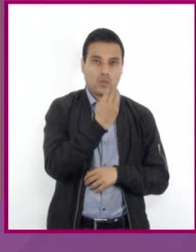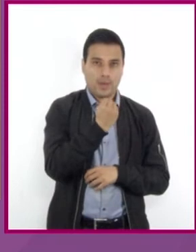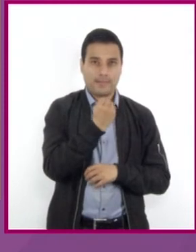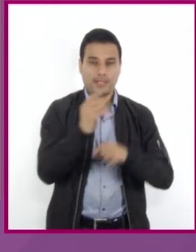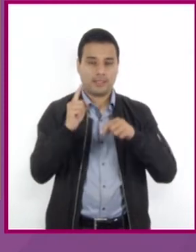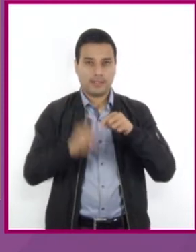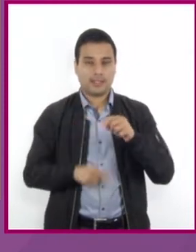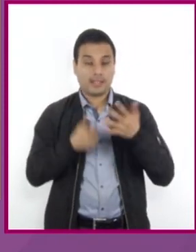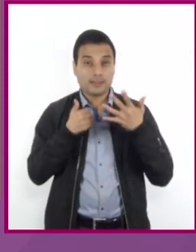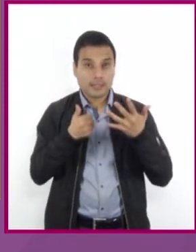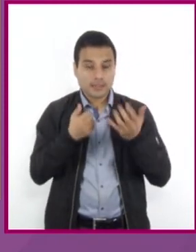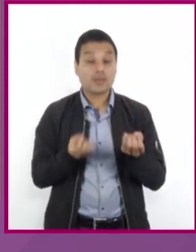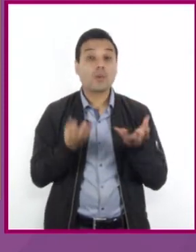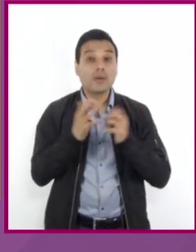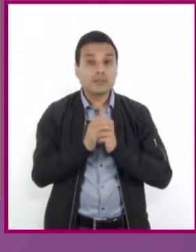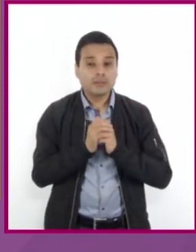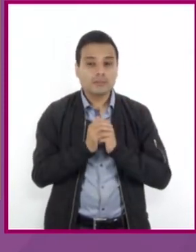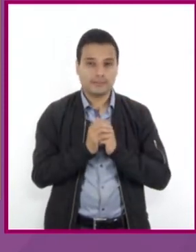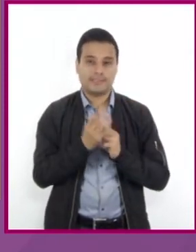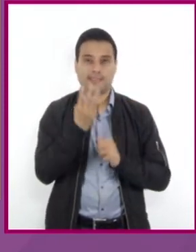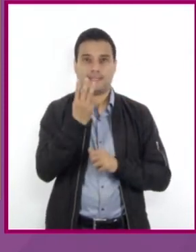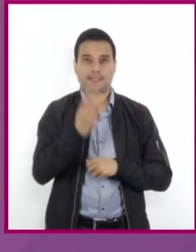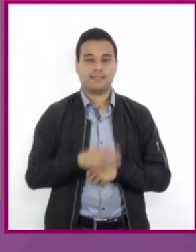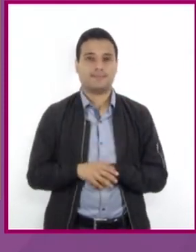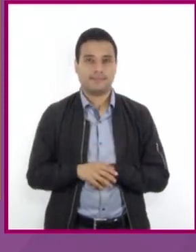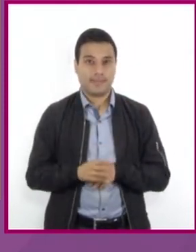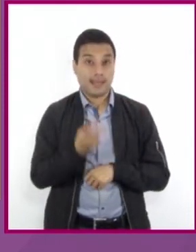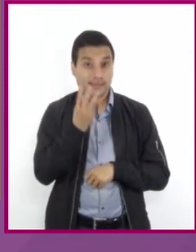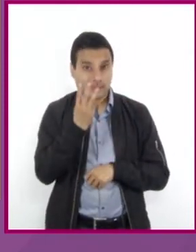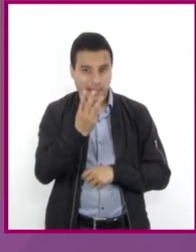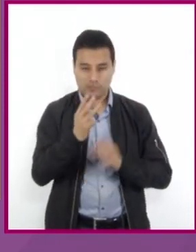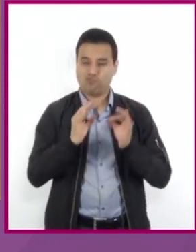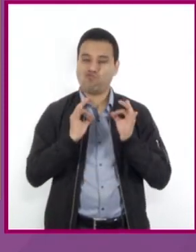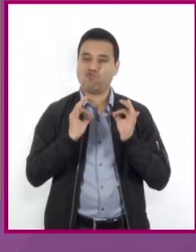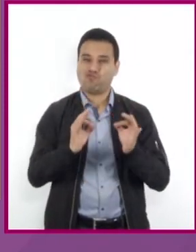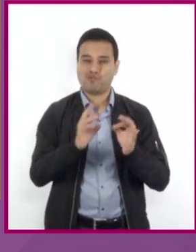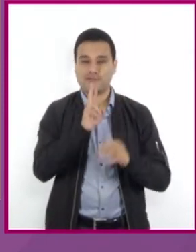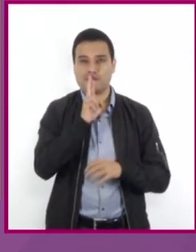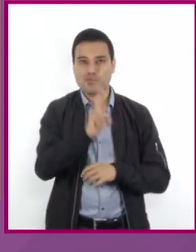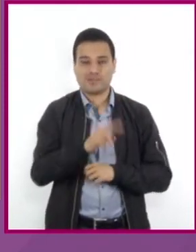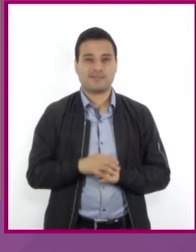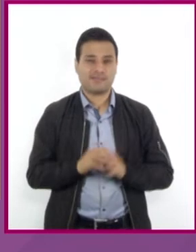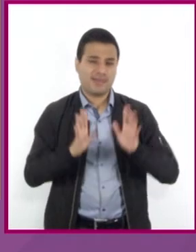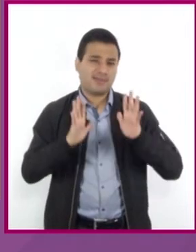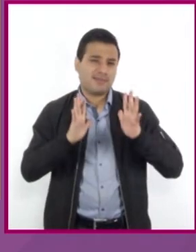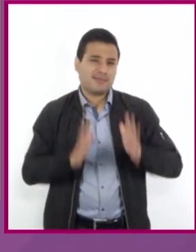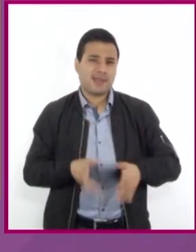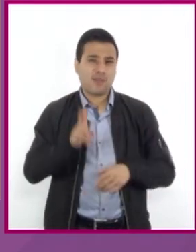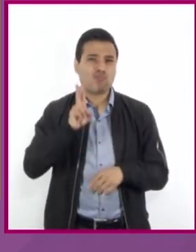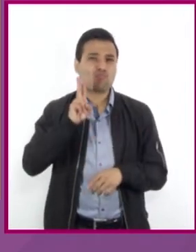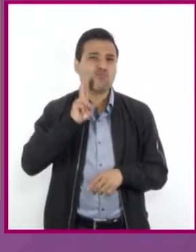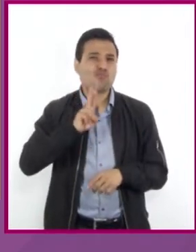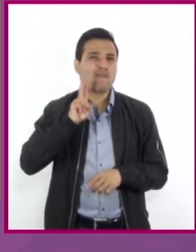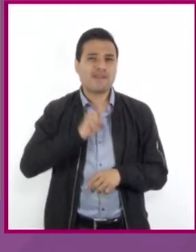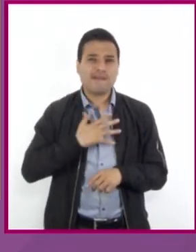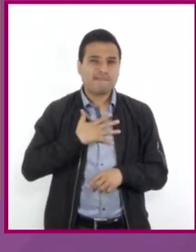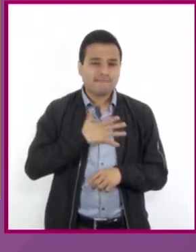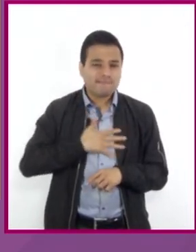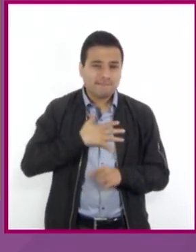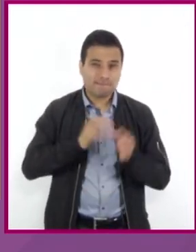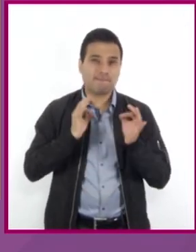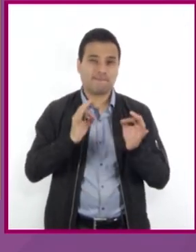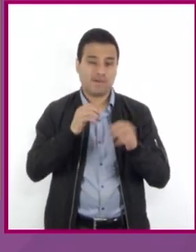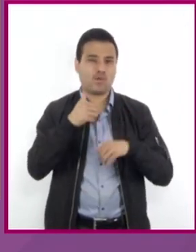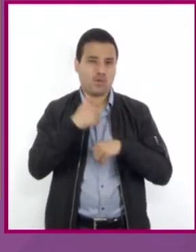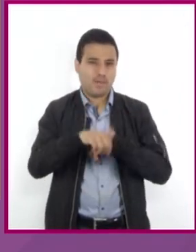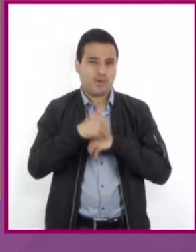es igual a 3. Por lo tanto, 3 es igual a 3. Queda comprobado que la suma de estos números es